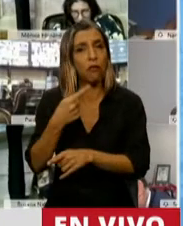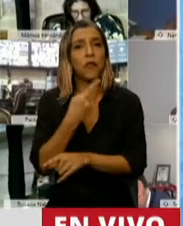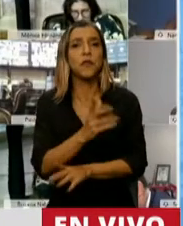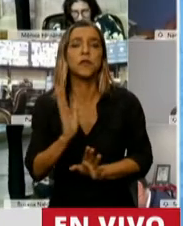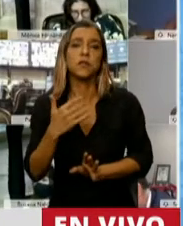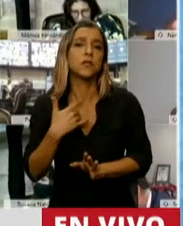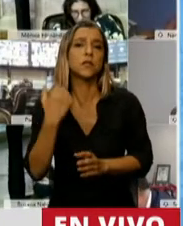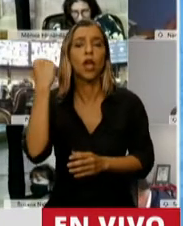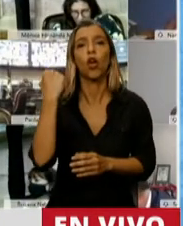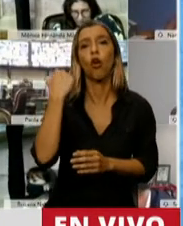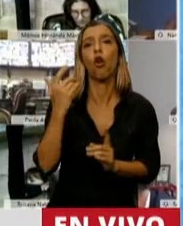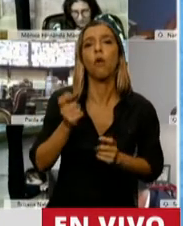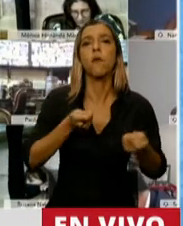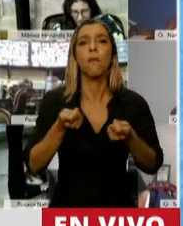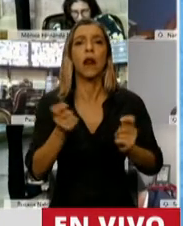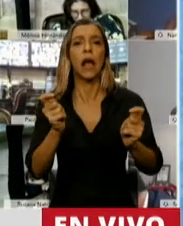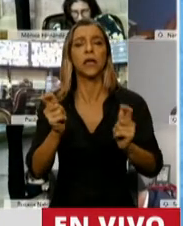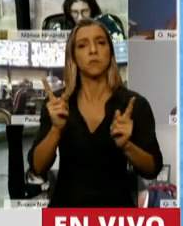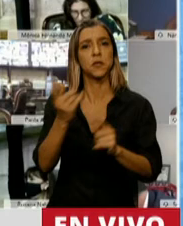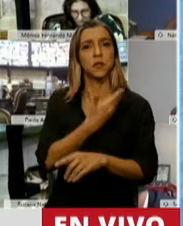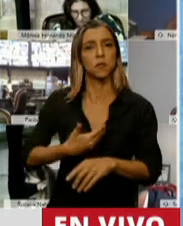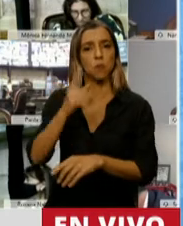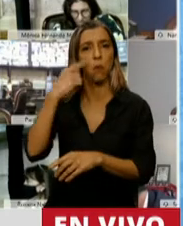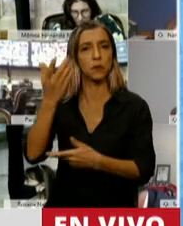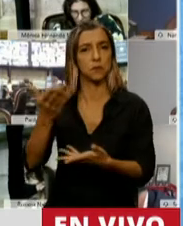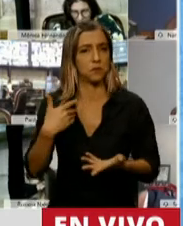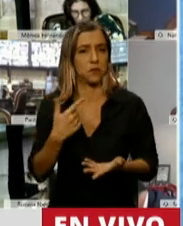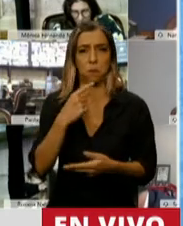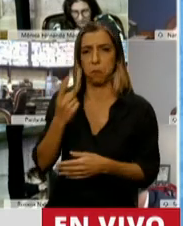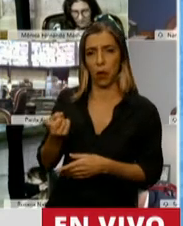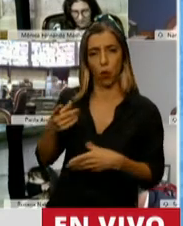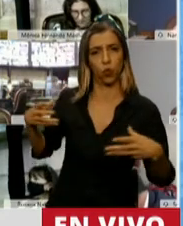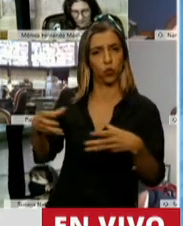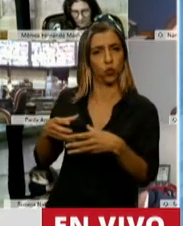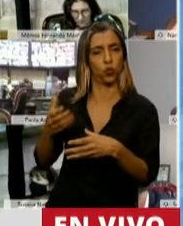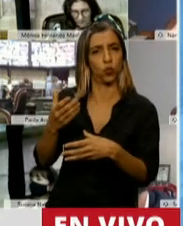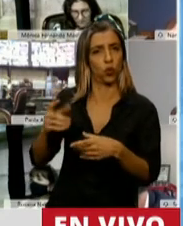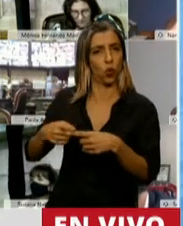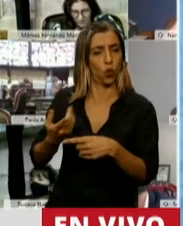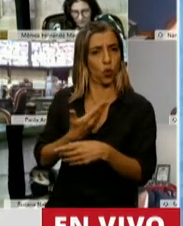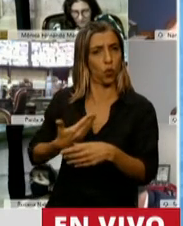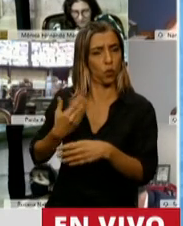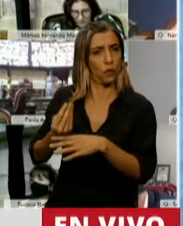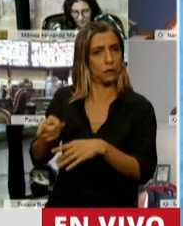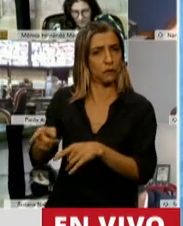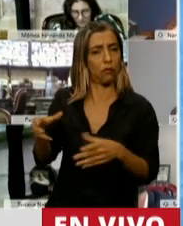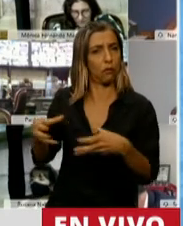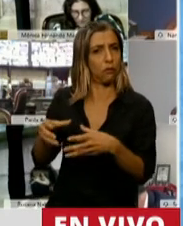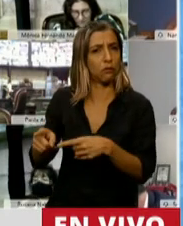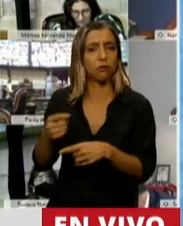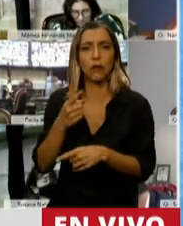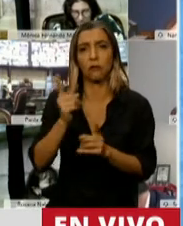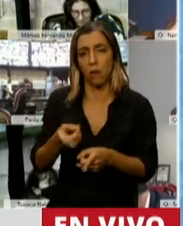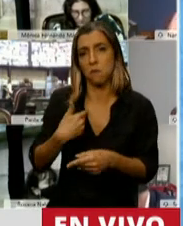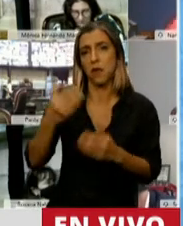tenemos que entender la oposición. Entonces le pregunto al Presidente de la bancada oficialista y al Presidente de la Comisión de Economía que nos